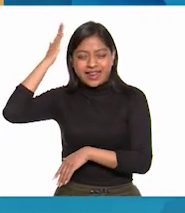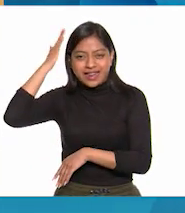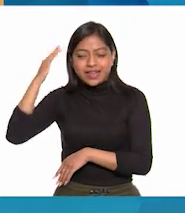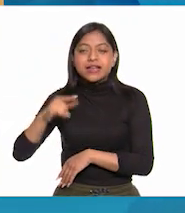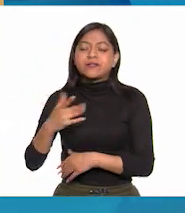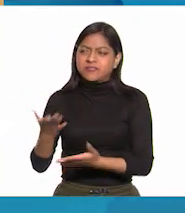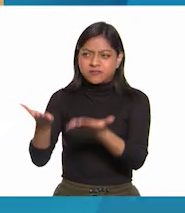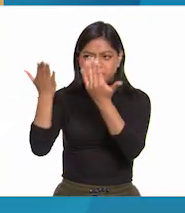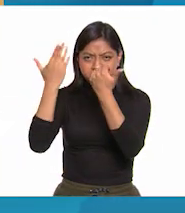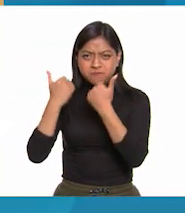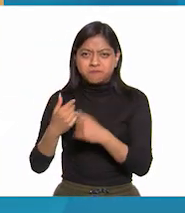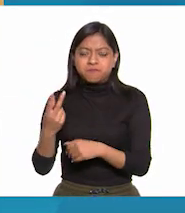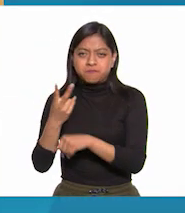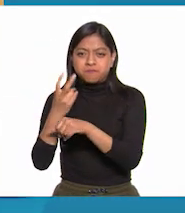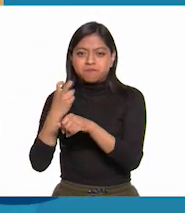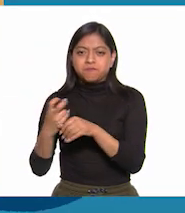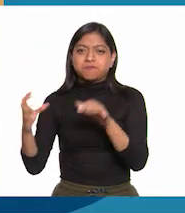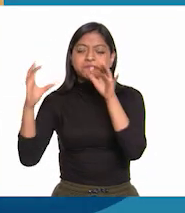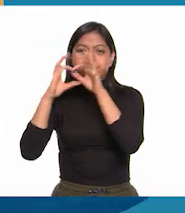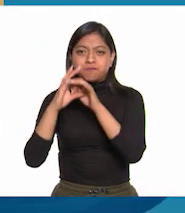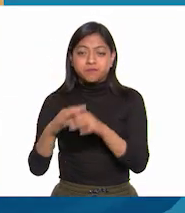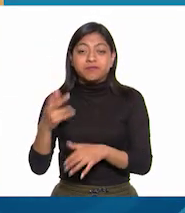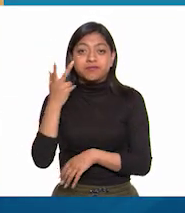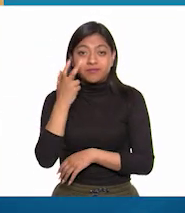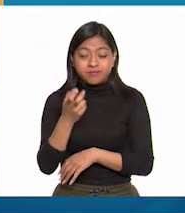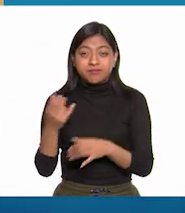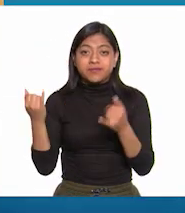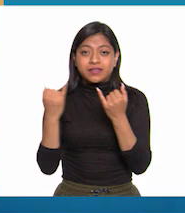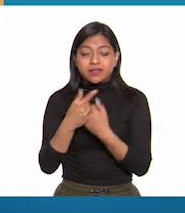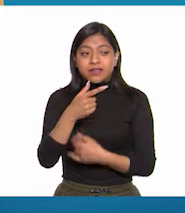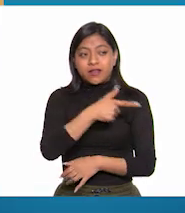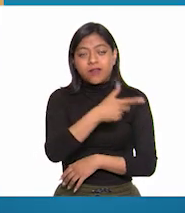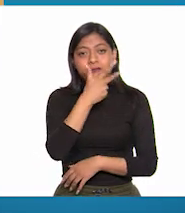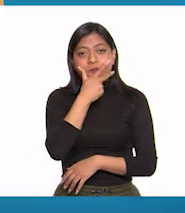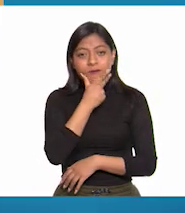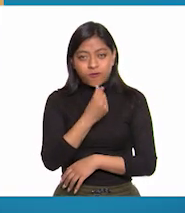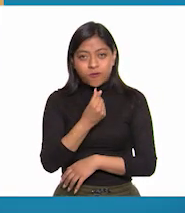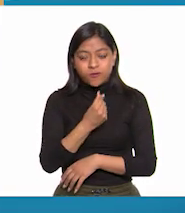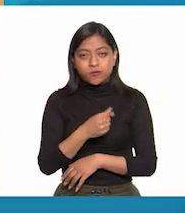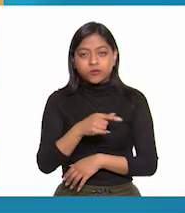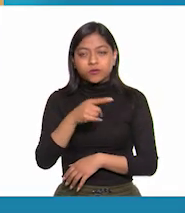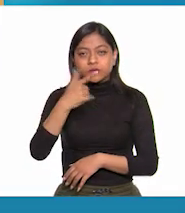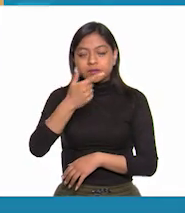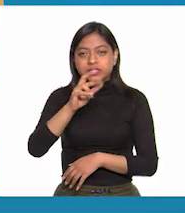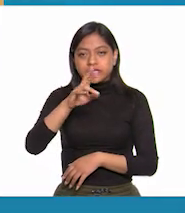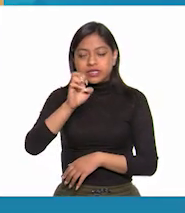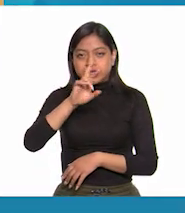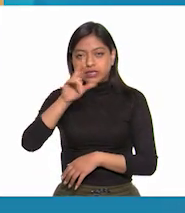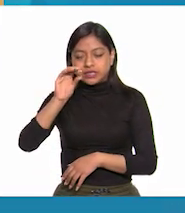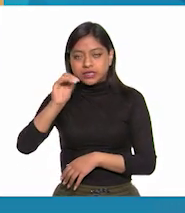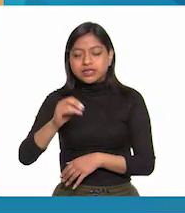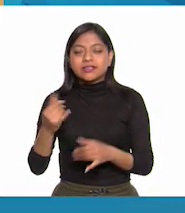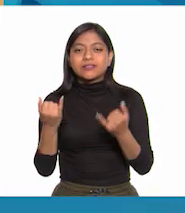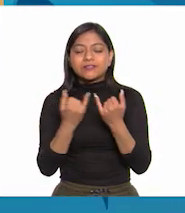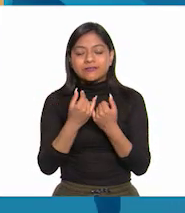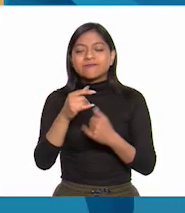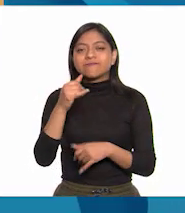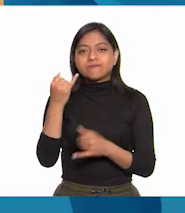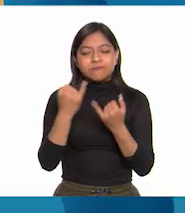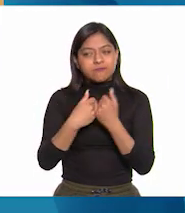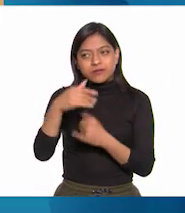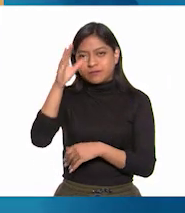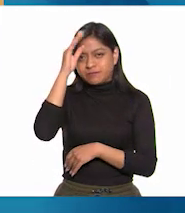invita a unírsele. A su vez, Guerrero estaba completamente aislado y había llegado a una conclusión